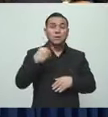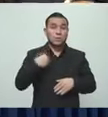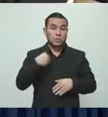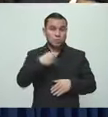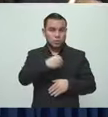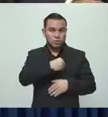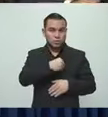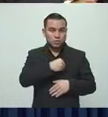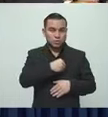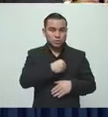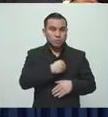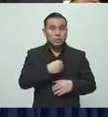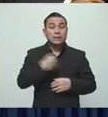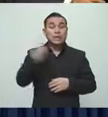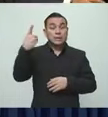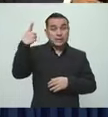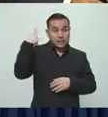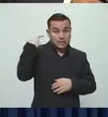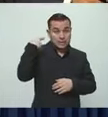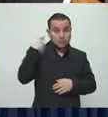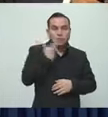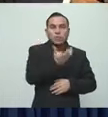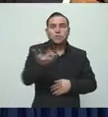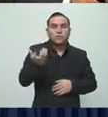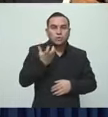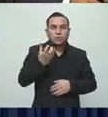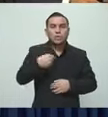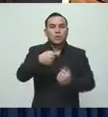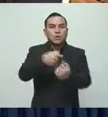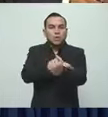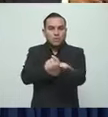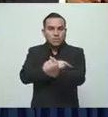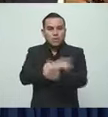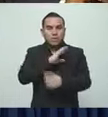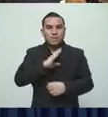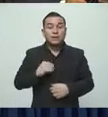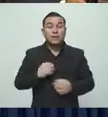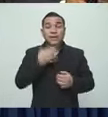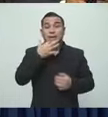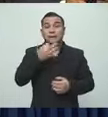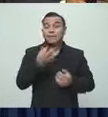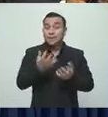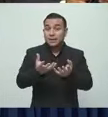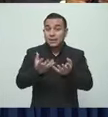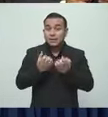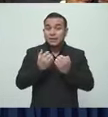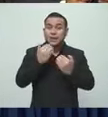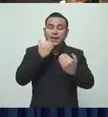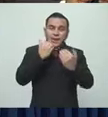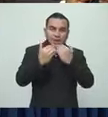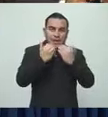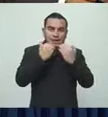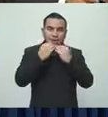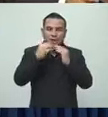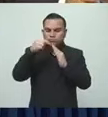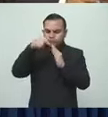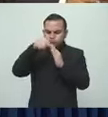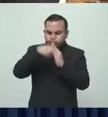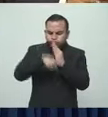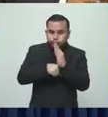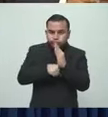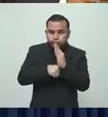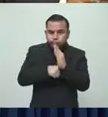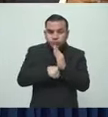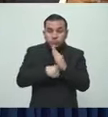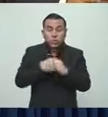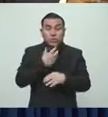cuales nos gustaría de que nos explicaran una vez más, no solamente